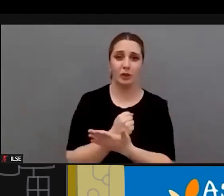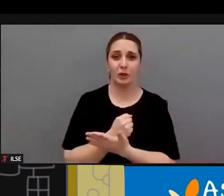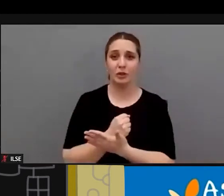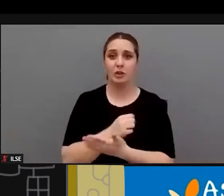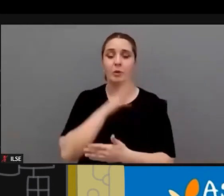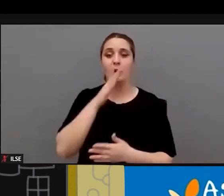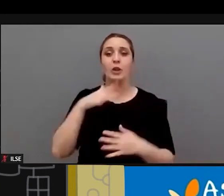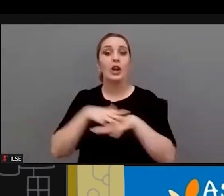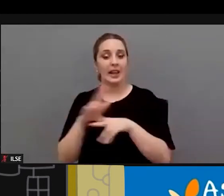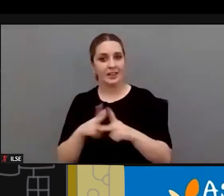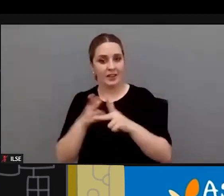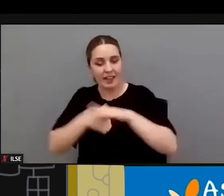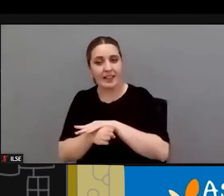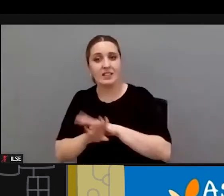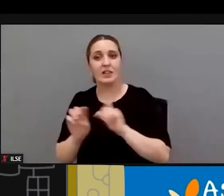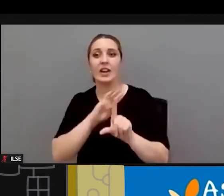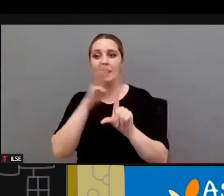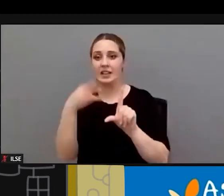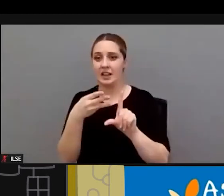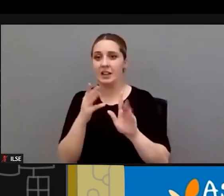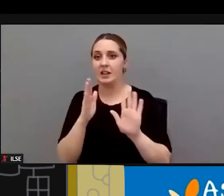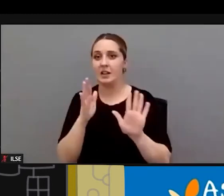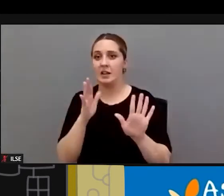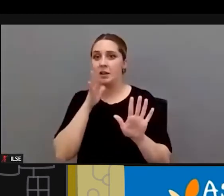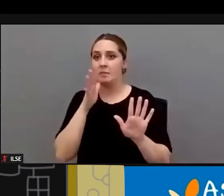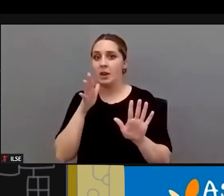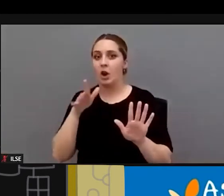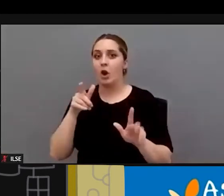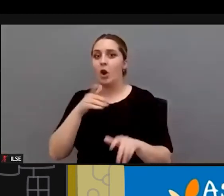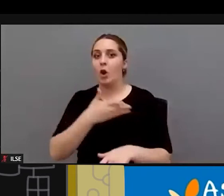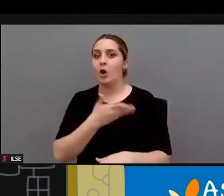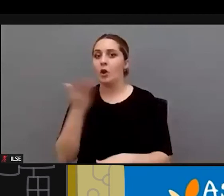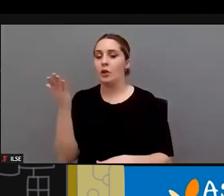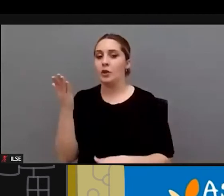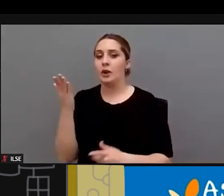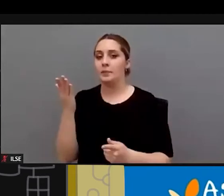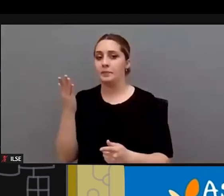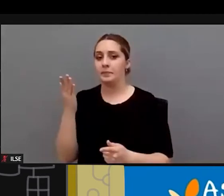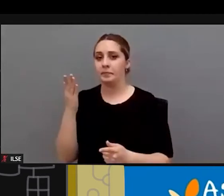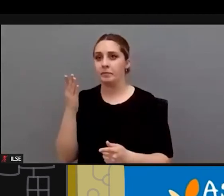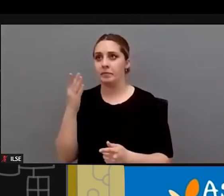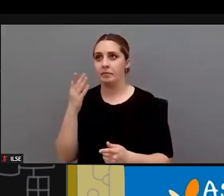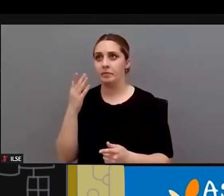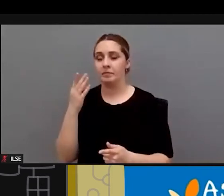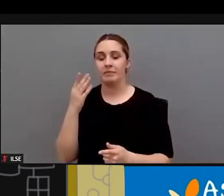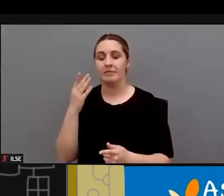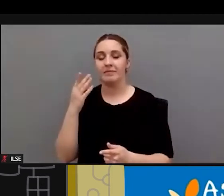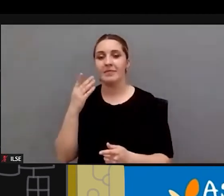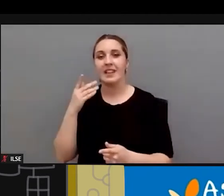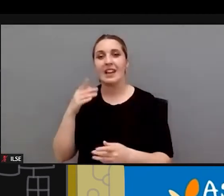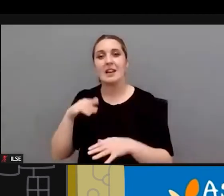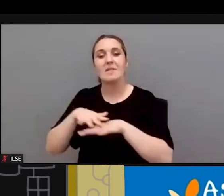redes sociales a internet pero no es verdad hay una población muy importante que no tiene acceso a las nuevas tecnologías que no está en la red